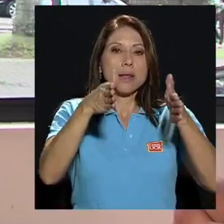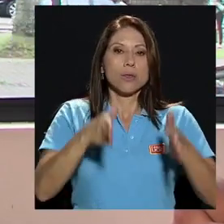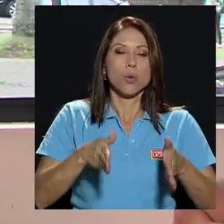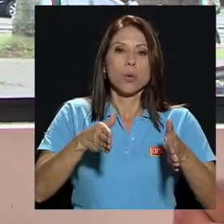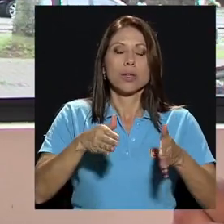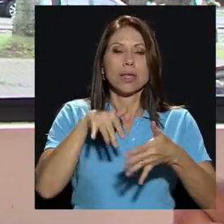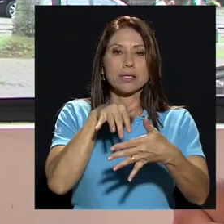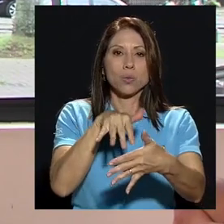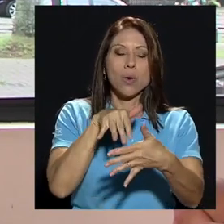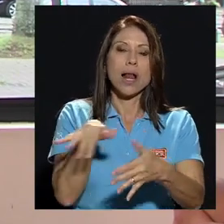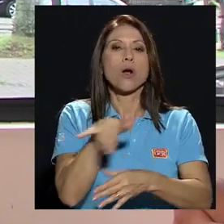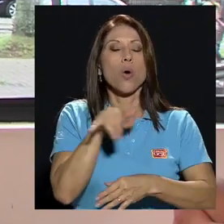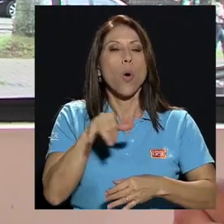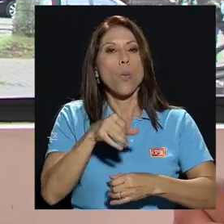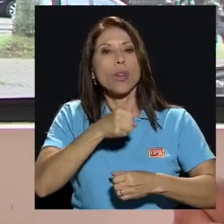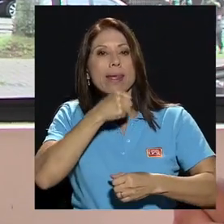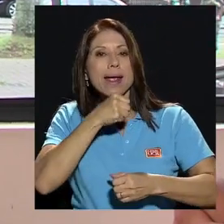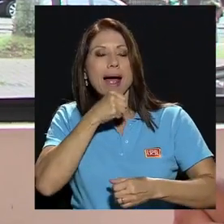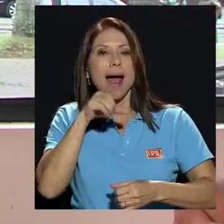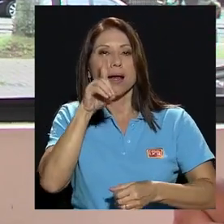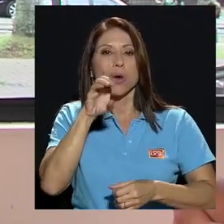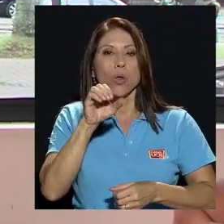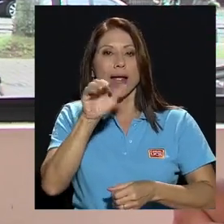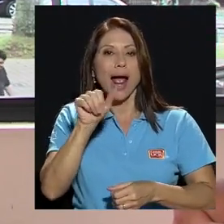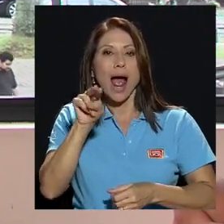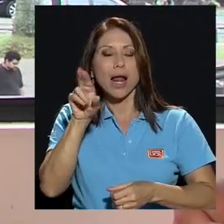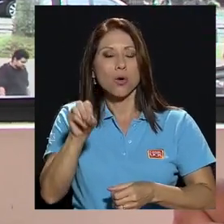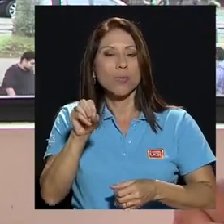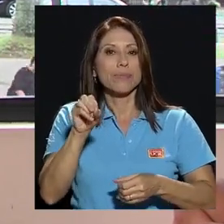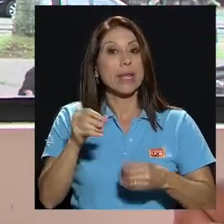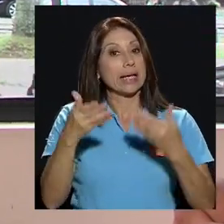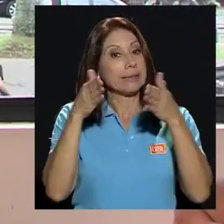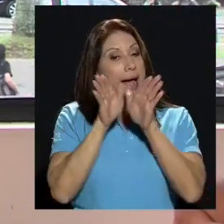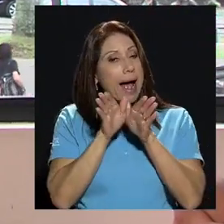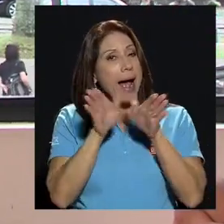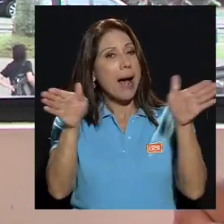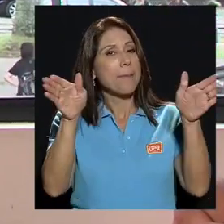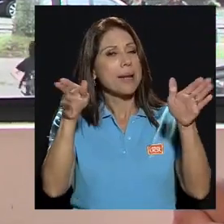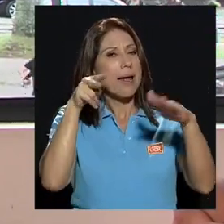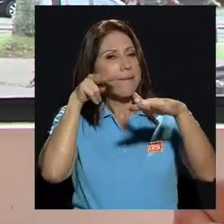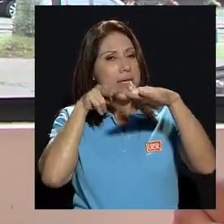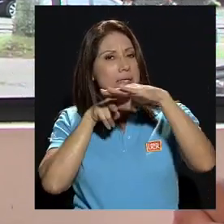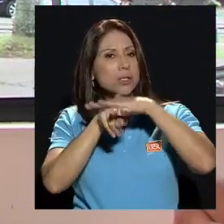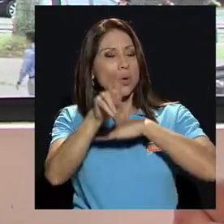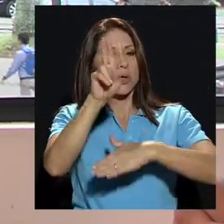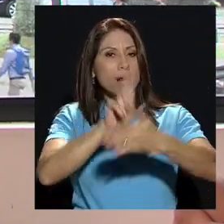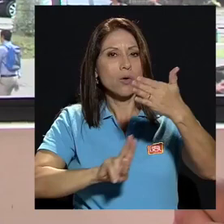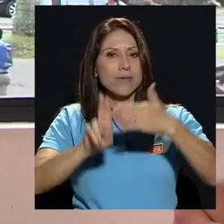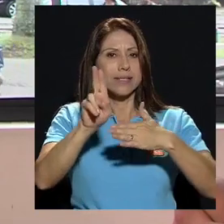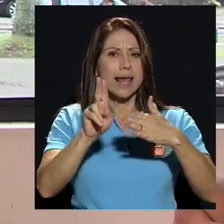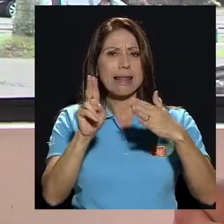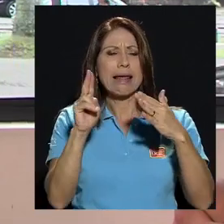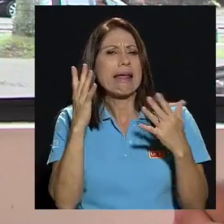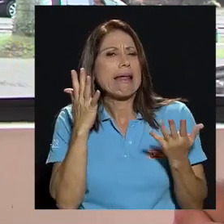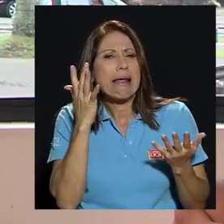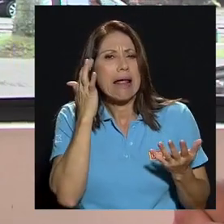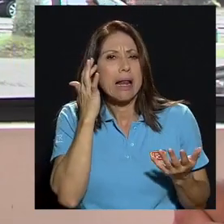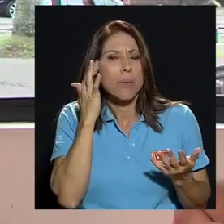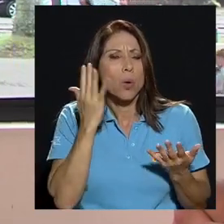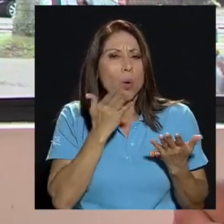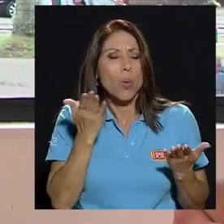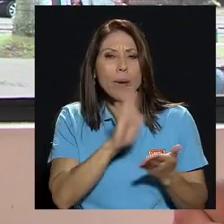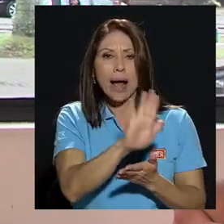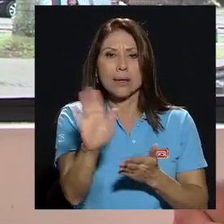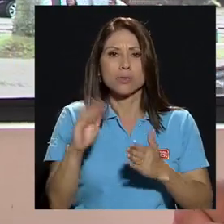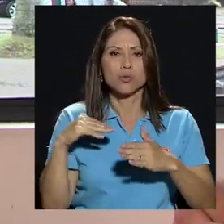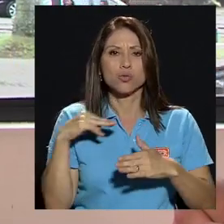decano, me da una amplia visión de la universidad, de qué le preocupa a sus miembros y me parece